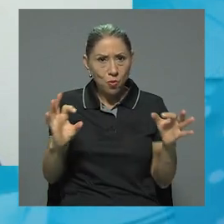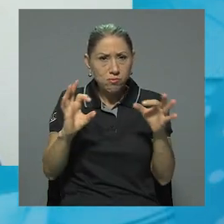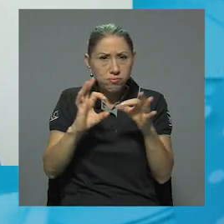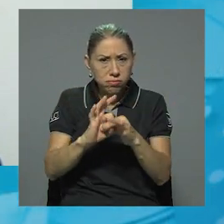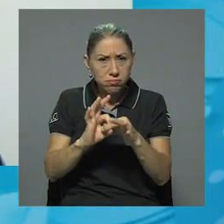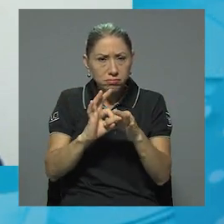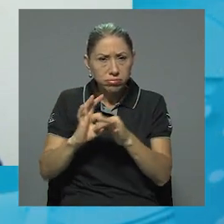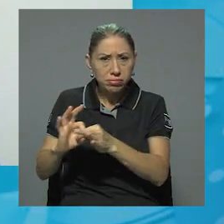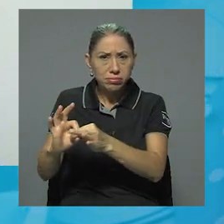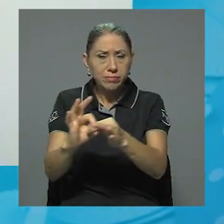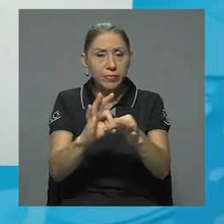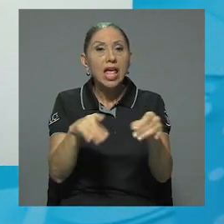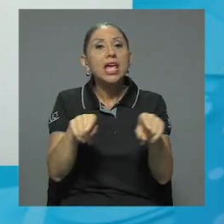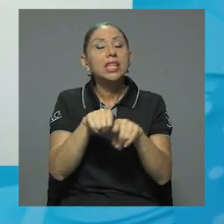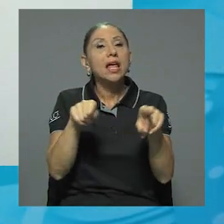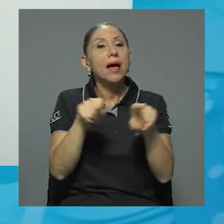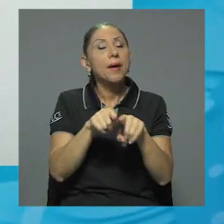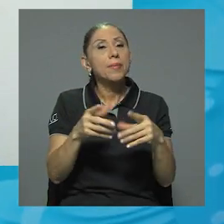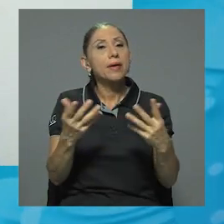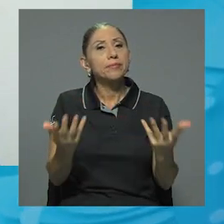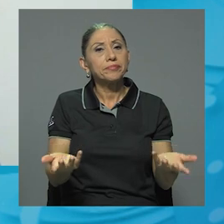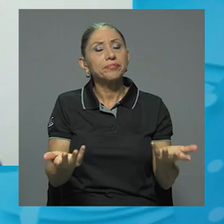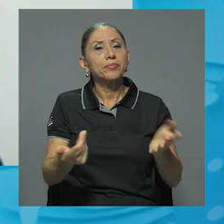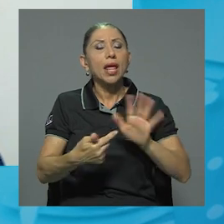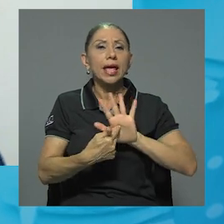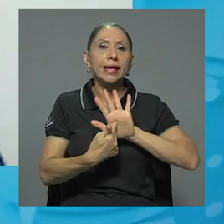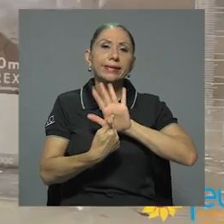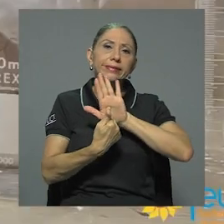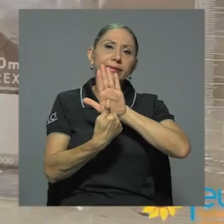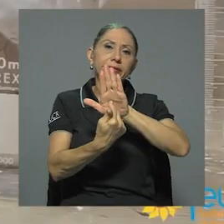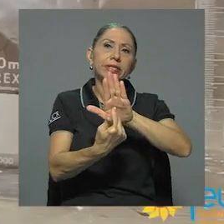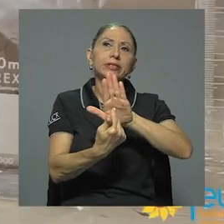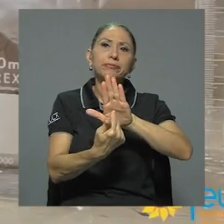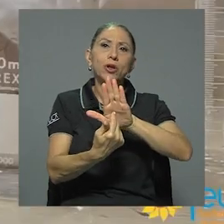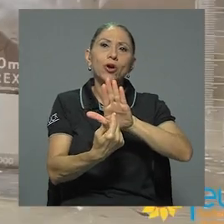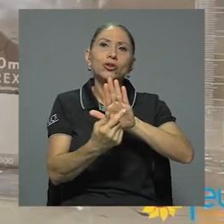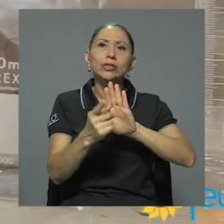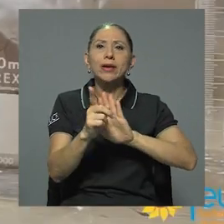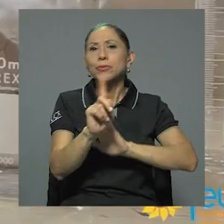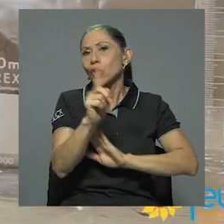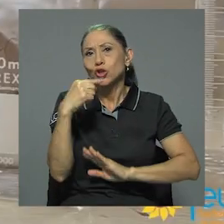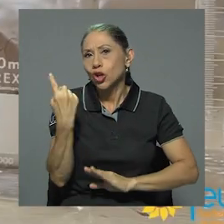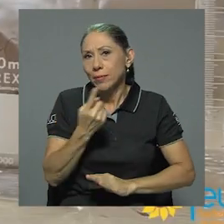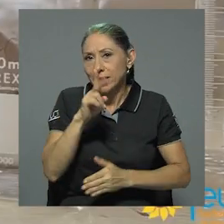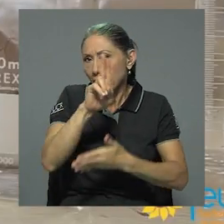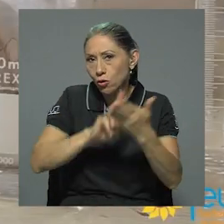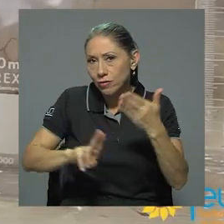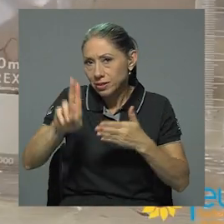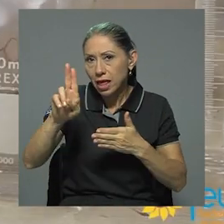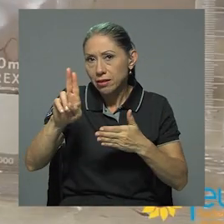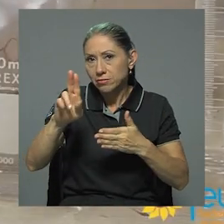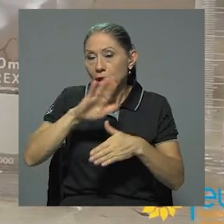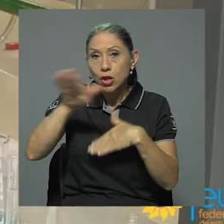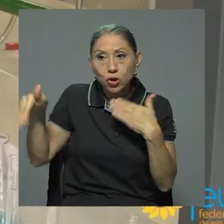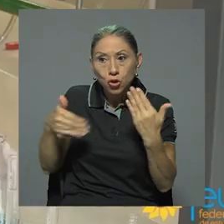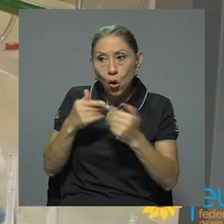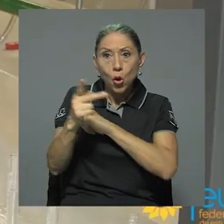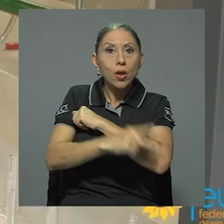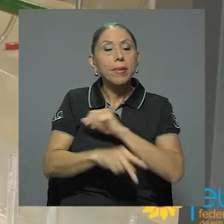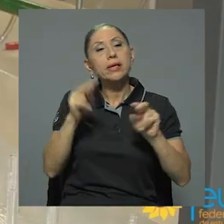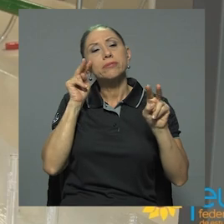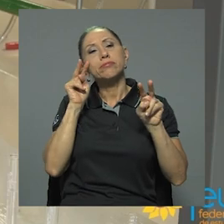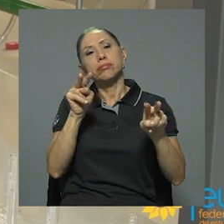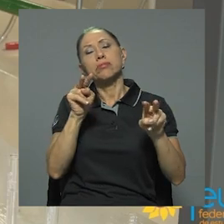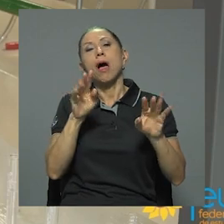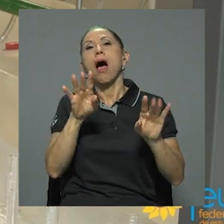exhibir a lo que es, no solo la universidad, sino a todo el país y al